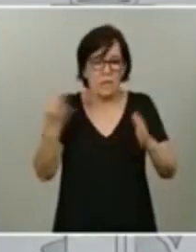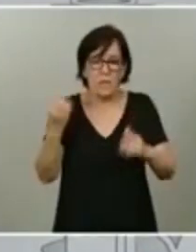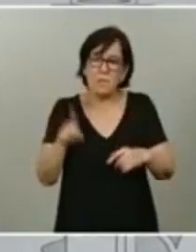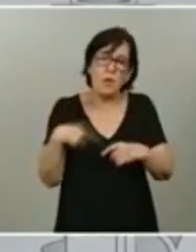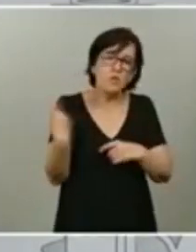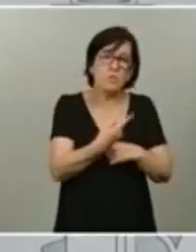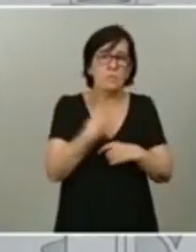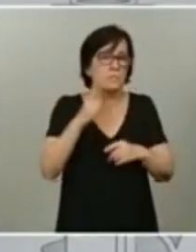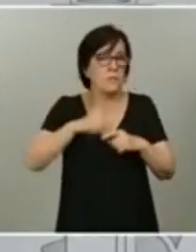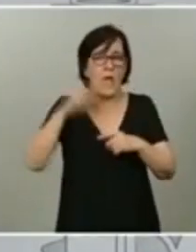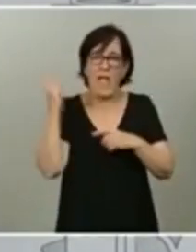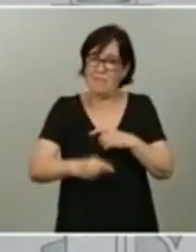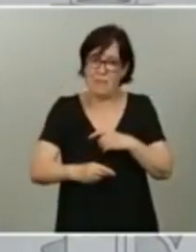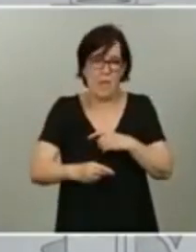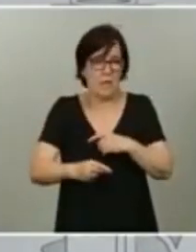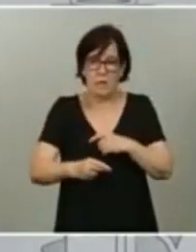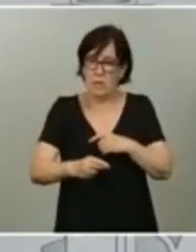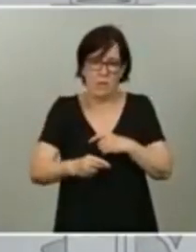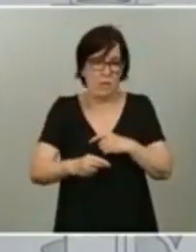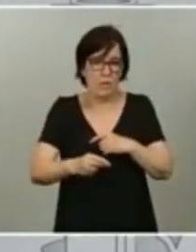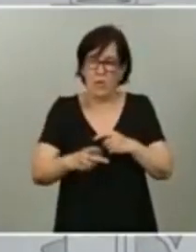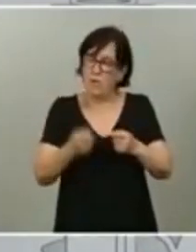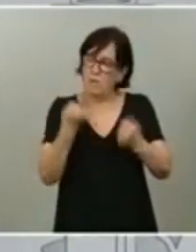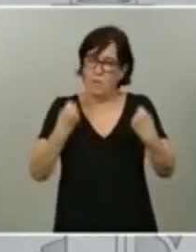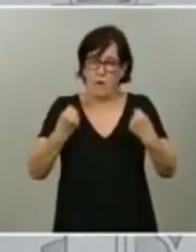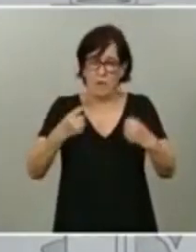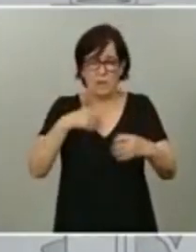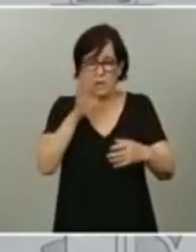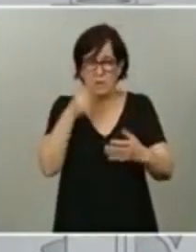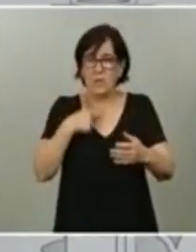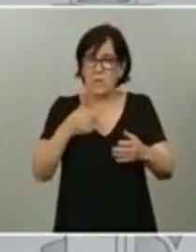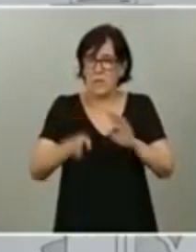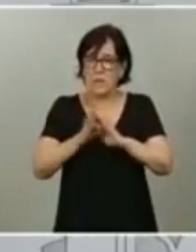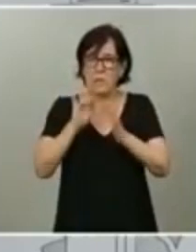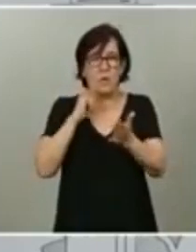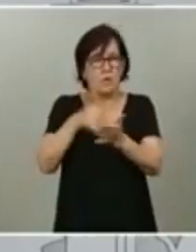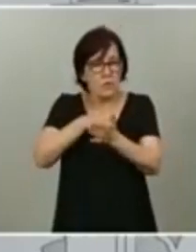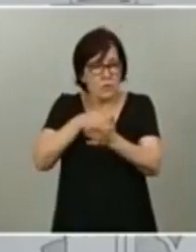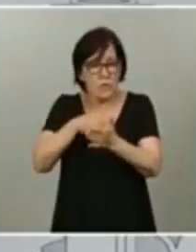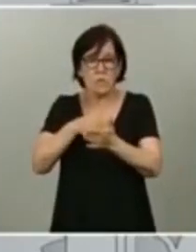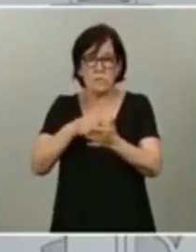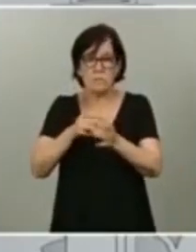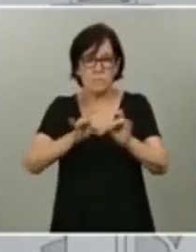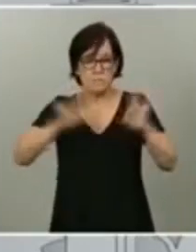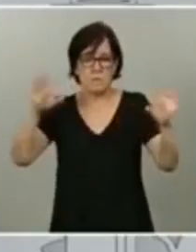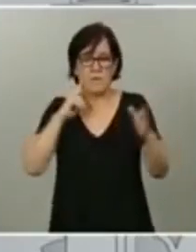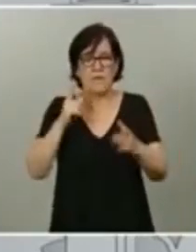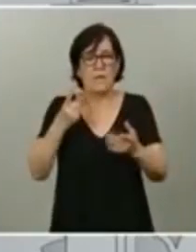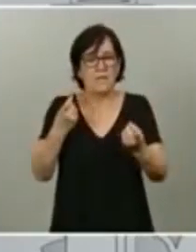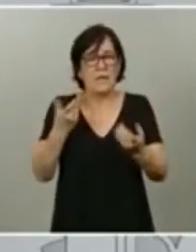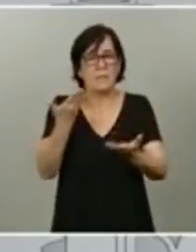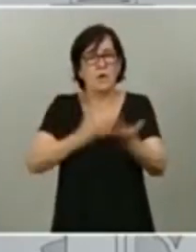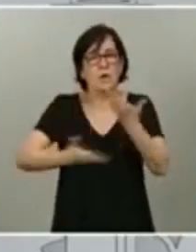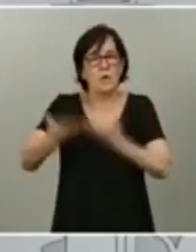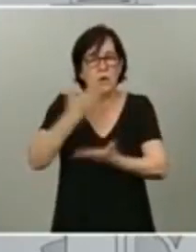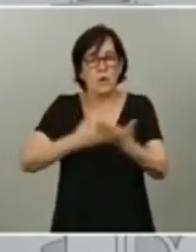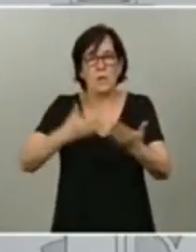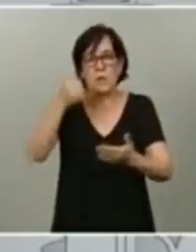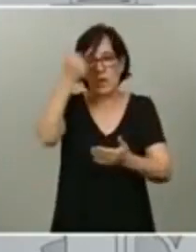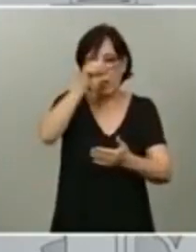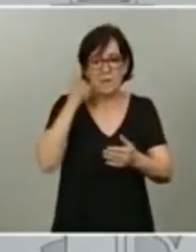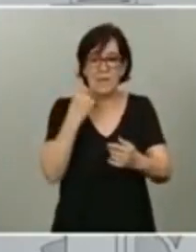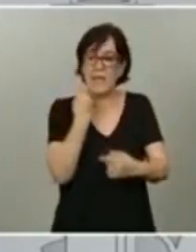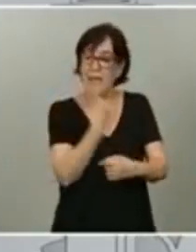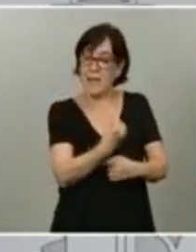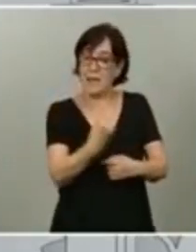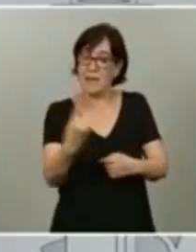a toda costa. Seguimos siendo vulnerables. Seguimos necesitando la colaboración de todos y de todas individual y también